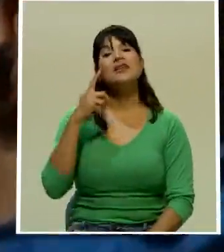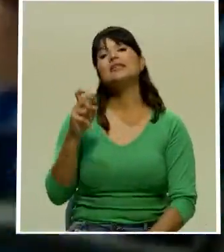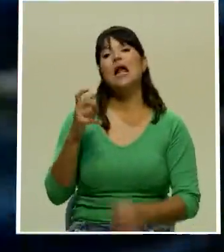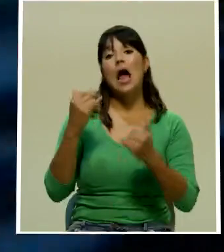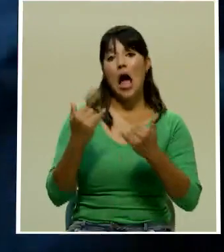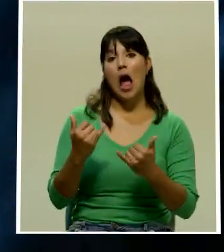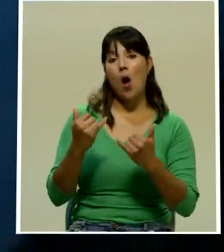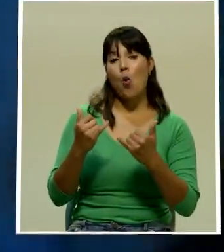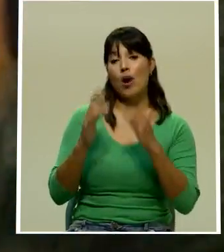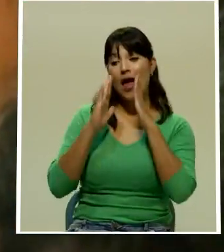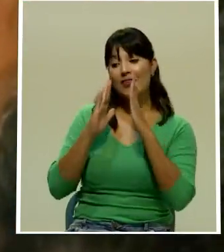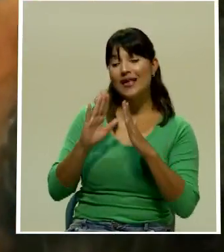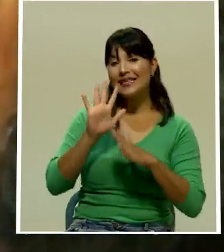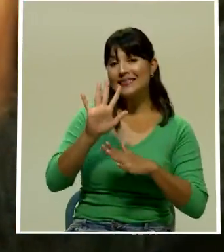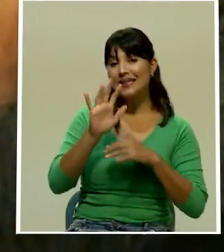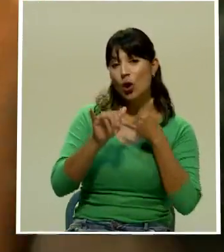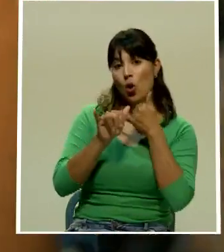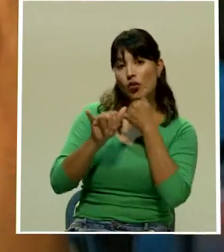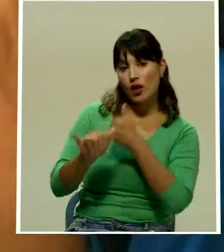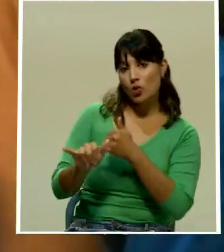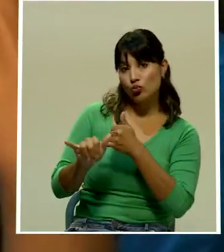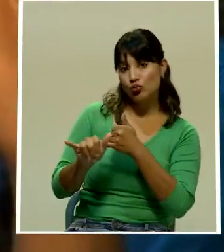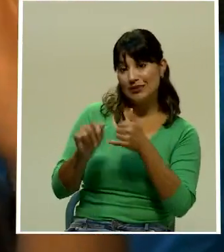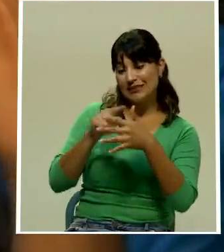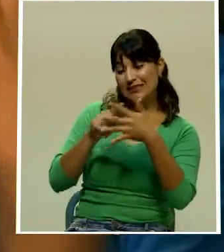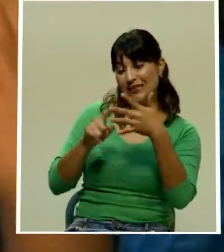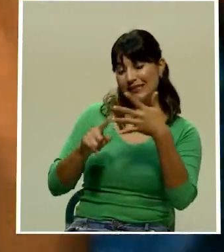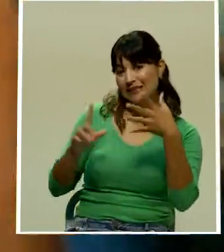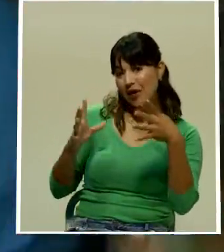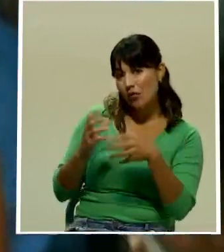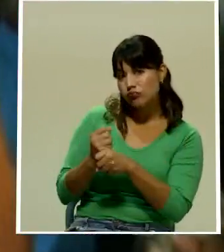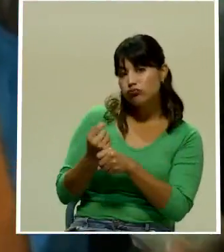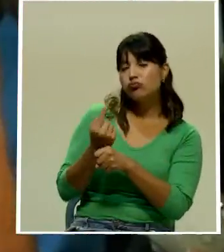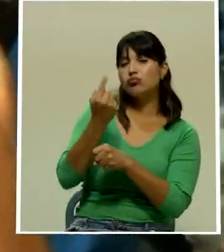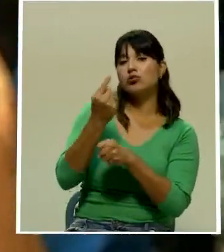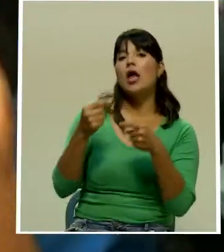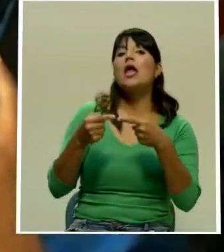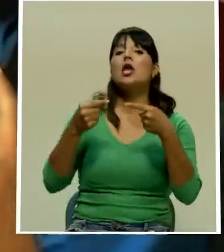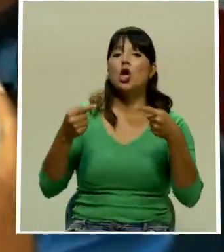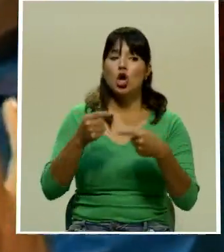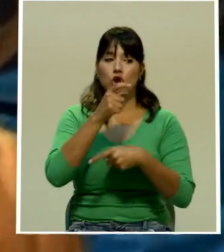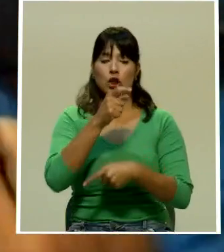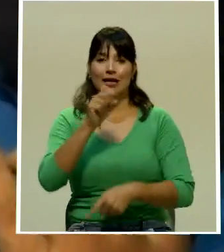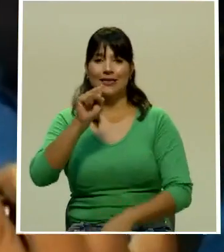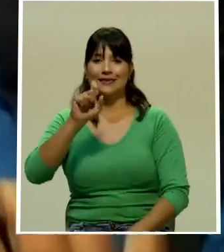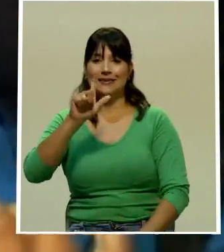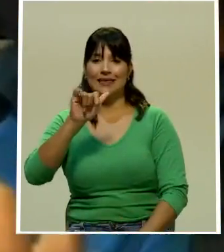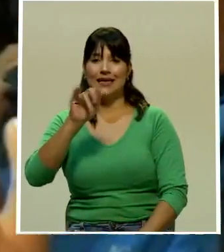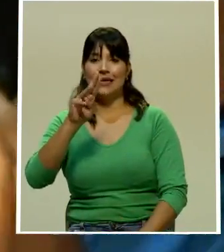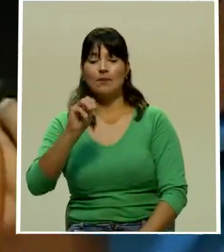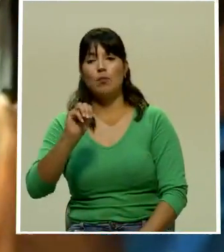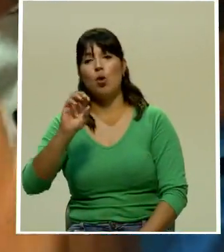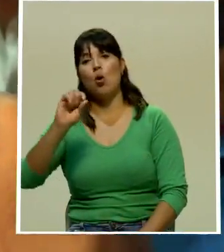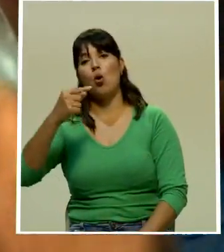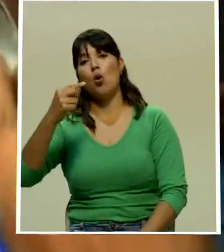tramita cinco denuncias agrupadas en una causa en contra de Célimo Guido y otras siete personas.